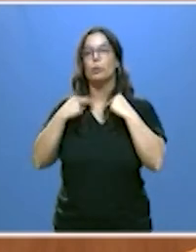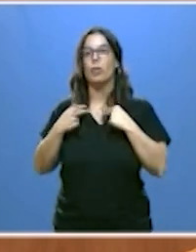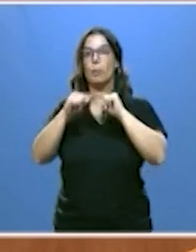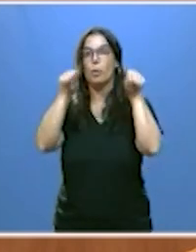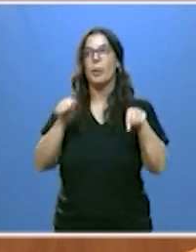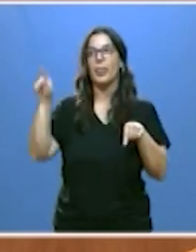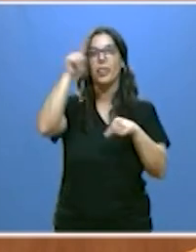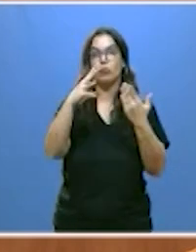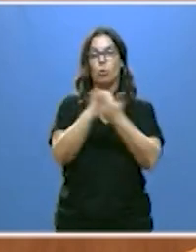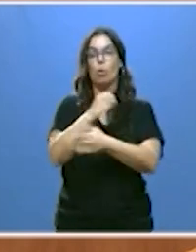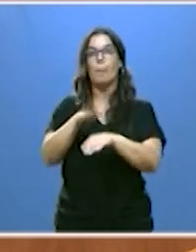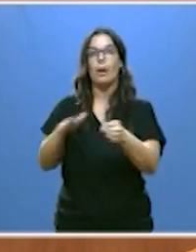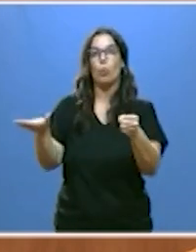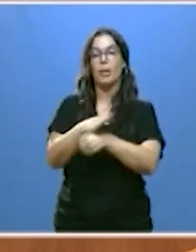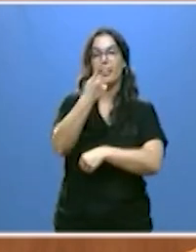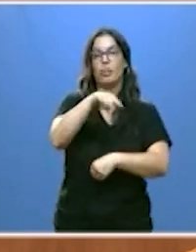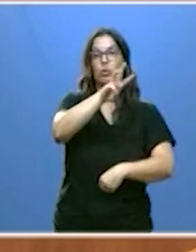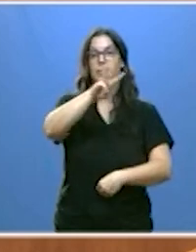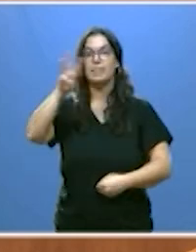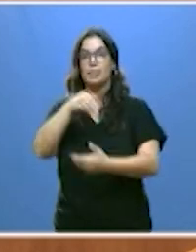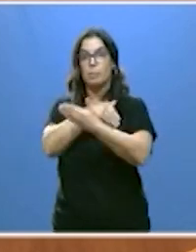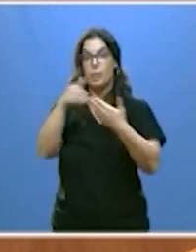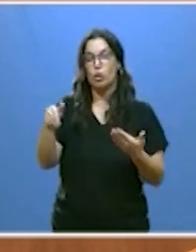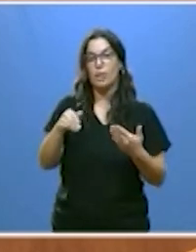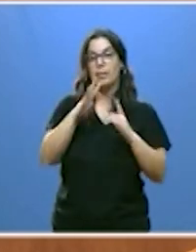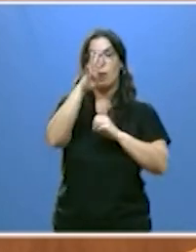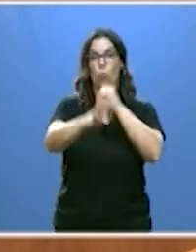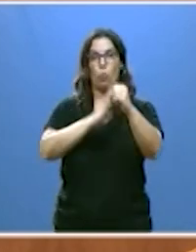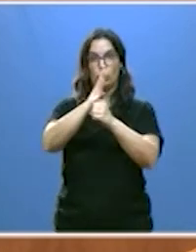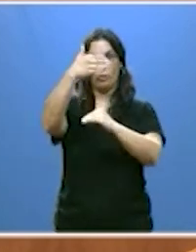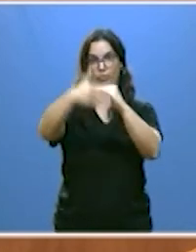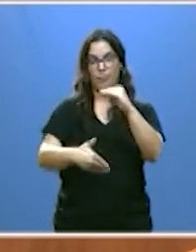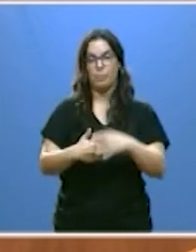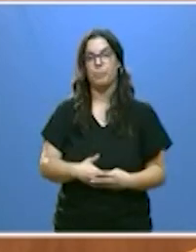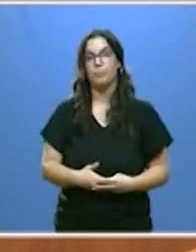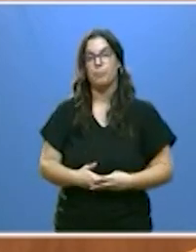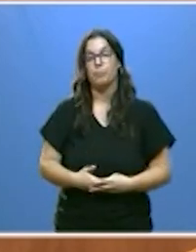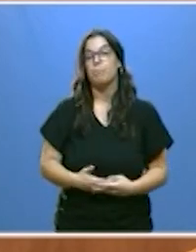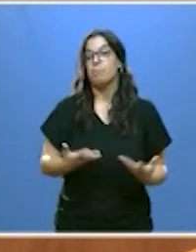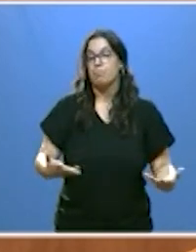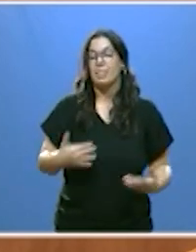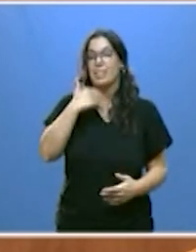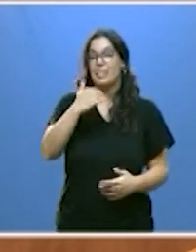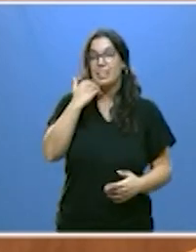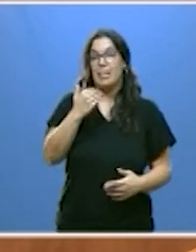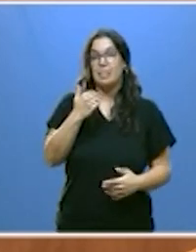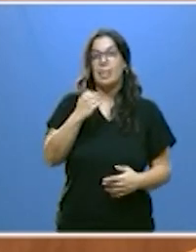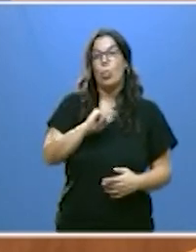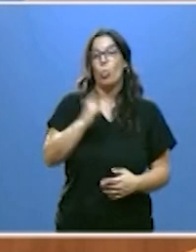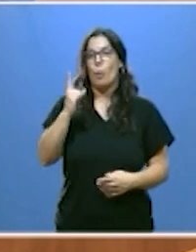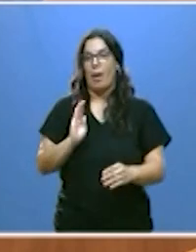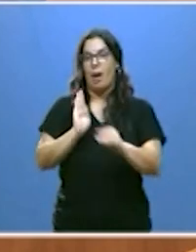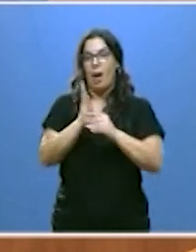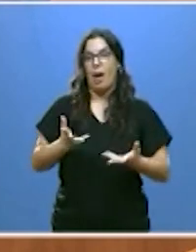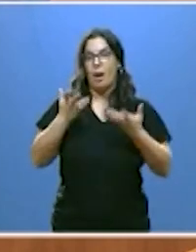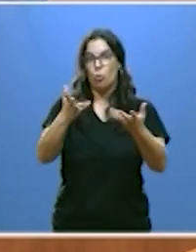para llegar a 133 millones a final de la legislatura asimismo prácticamente duplicamos las ayudas